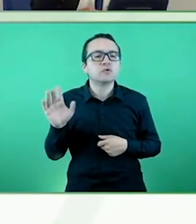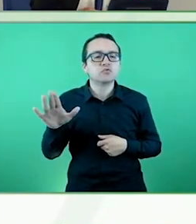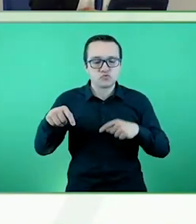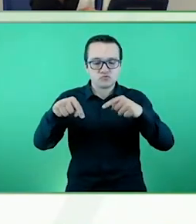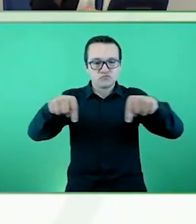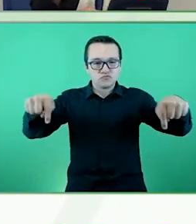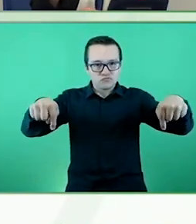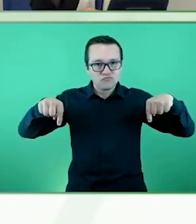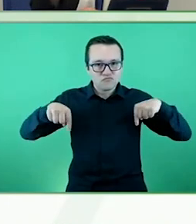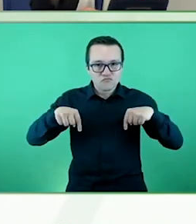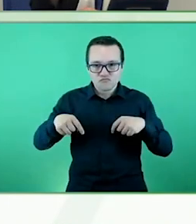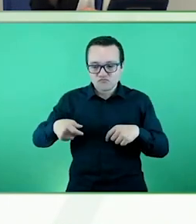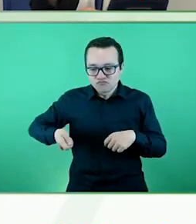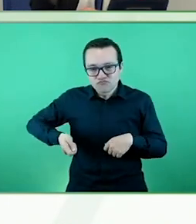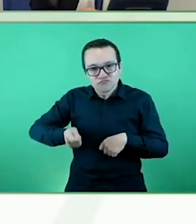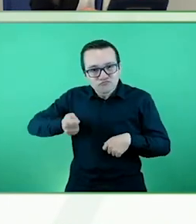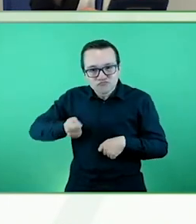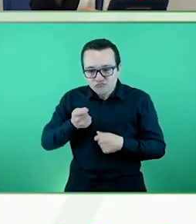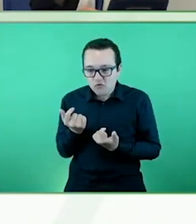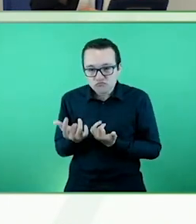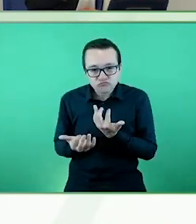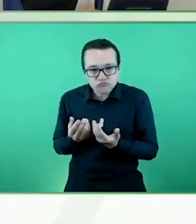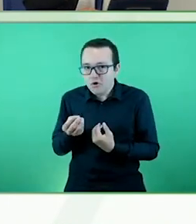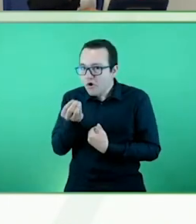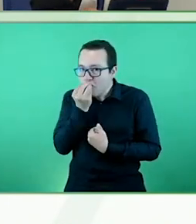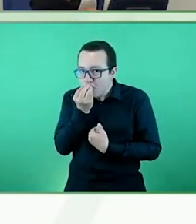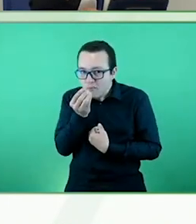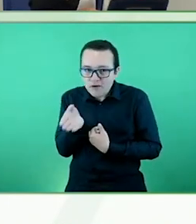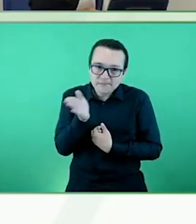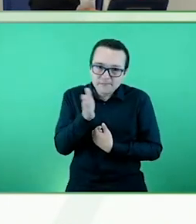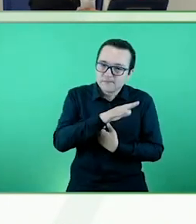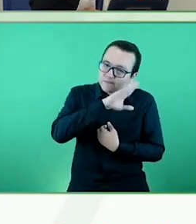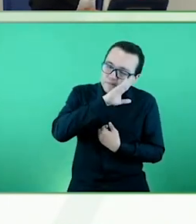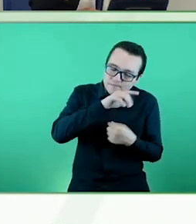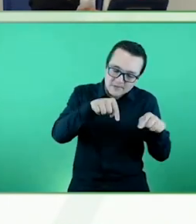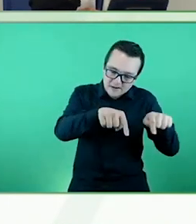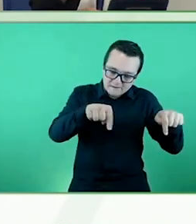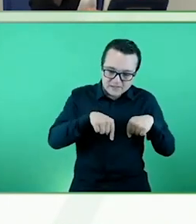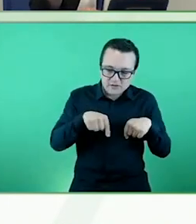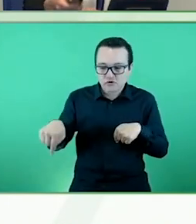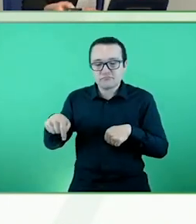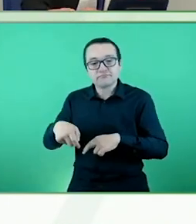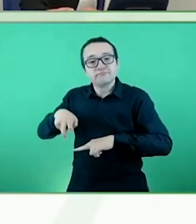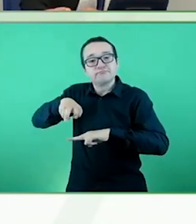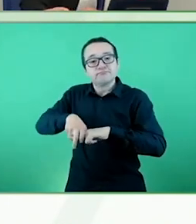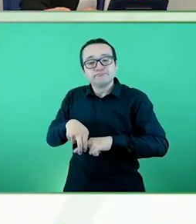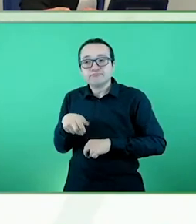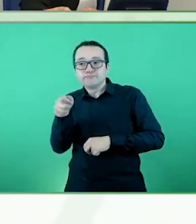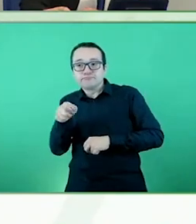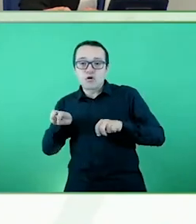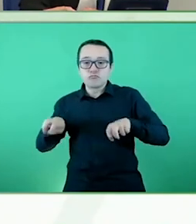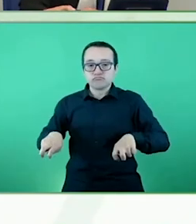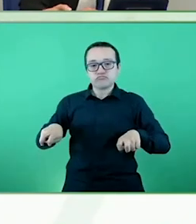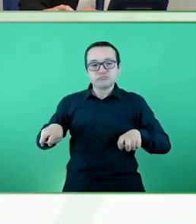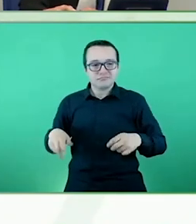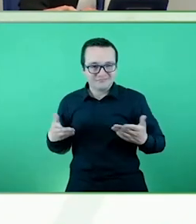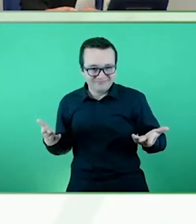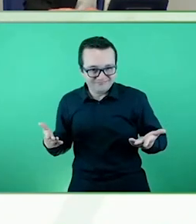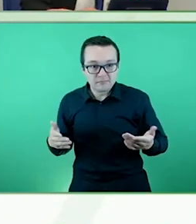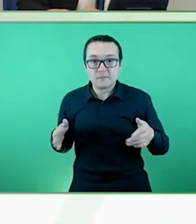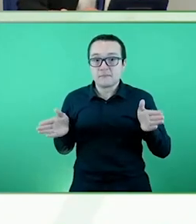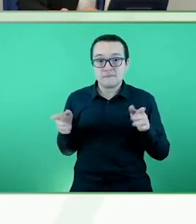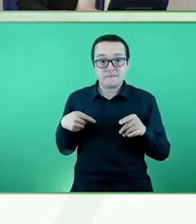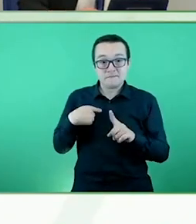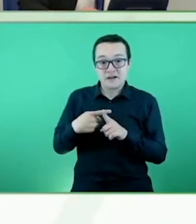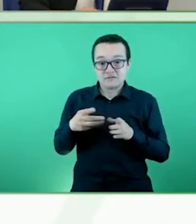habitación, la sala, y luego estos son los pasillos para acceder a los apartamentos. El hecho de que el